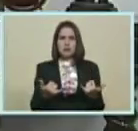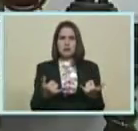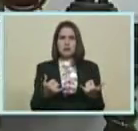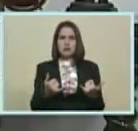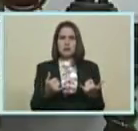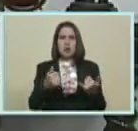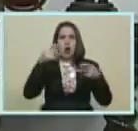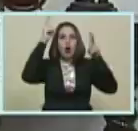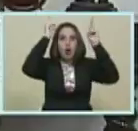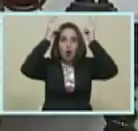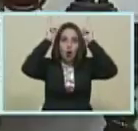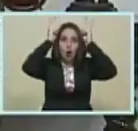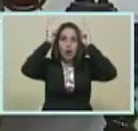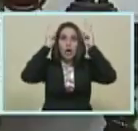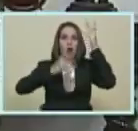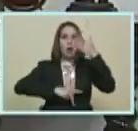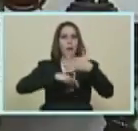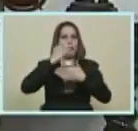Conejo